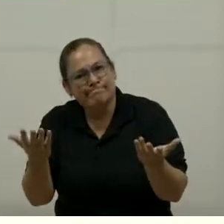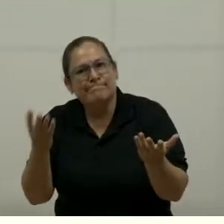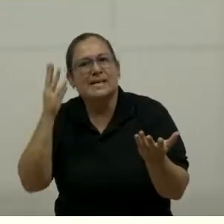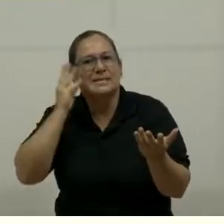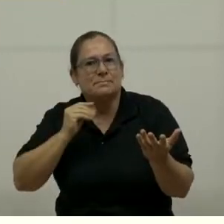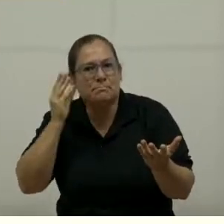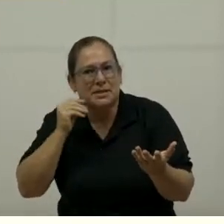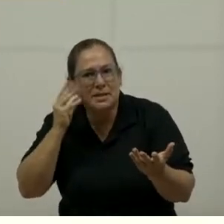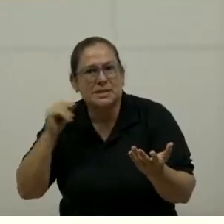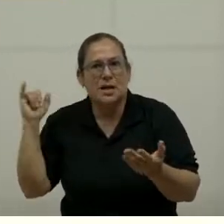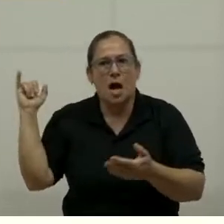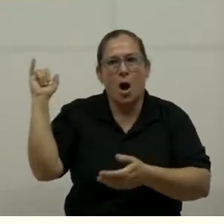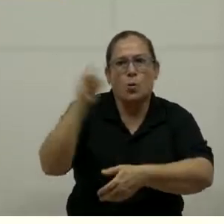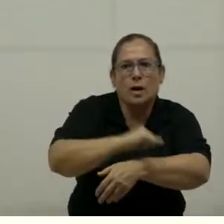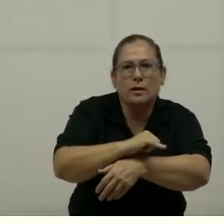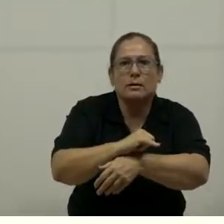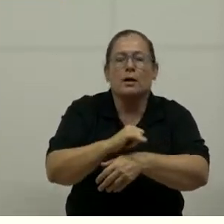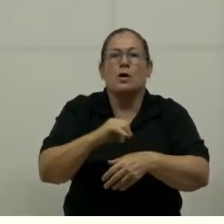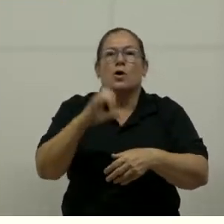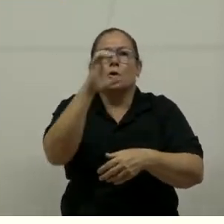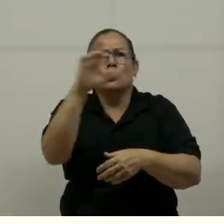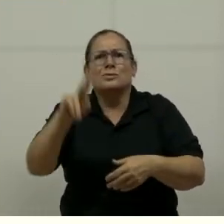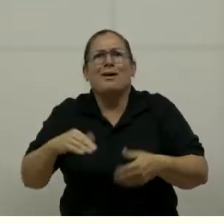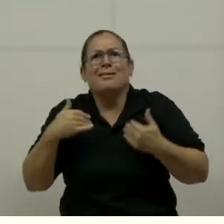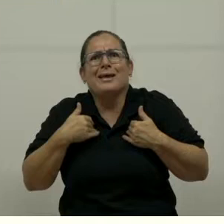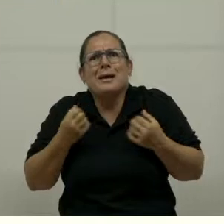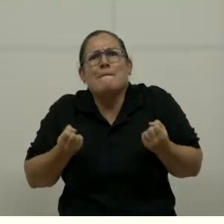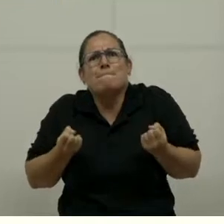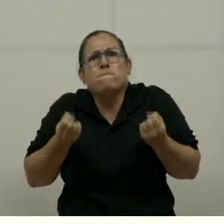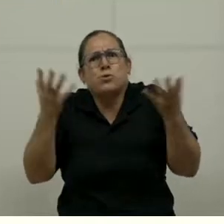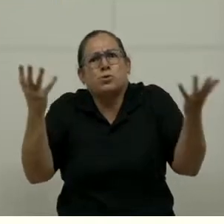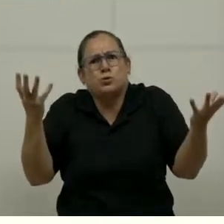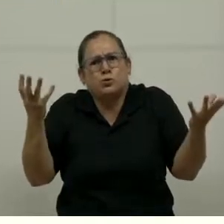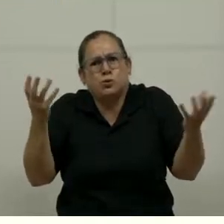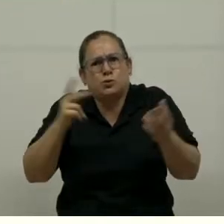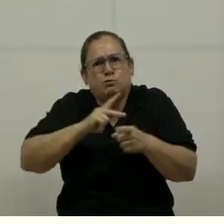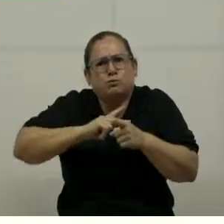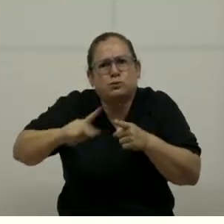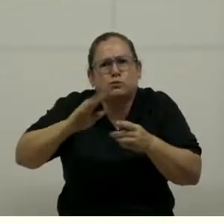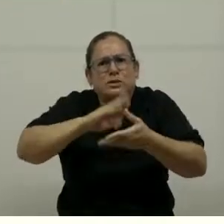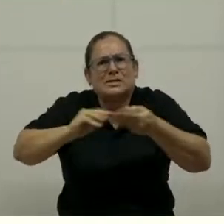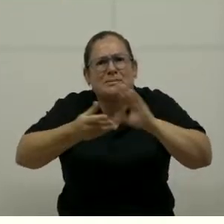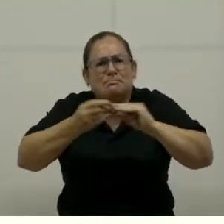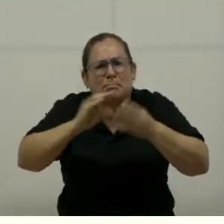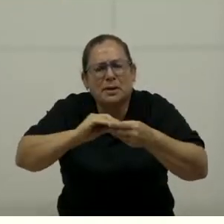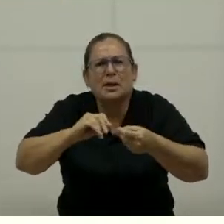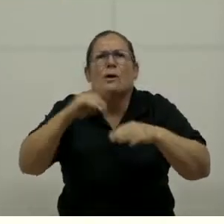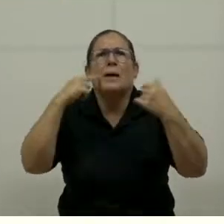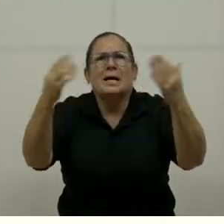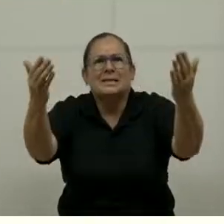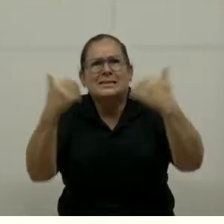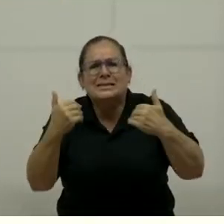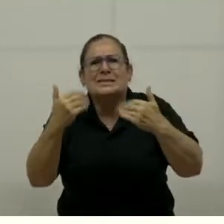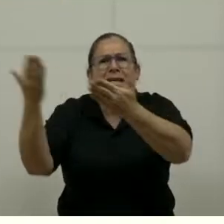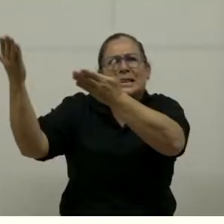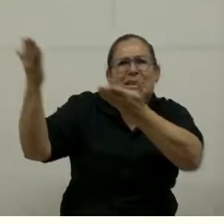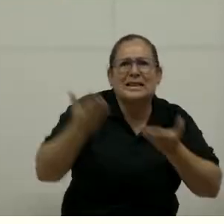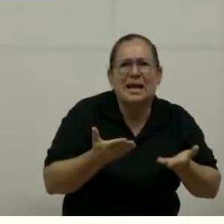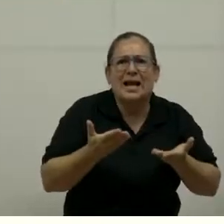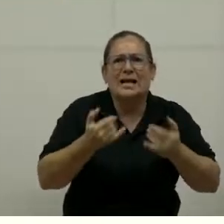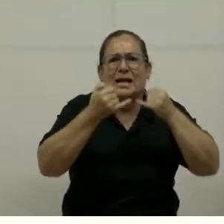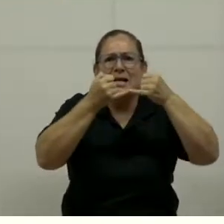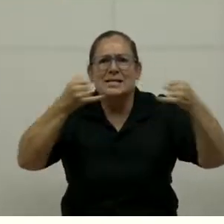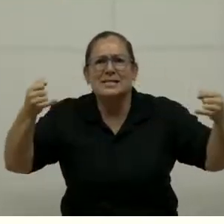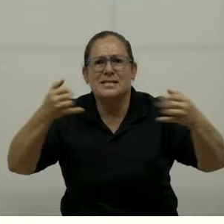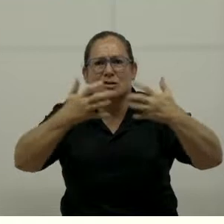ya Costa Rica tiene mucha. Somos expertos en traer líneas aéreas a Costa Rica. Y eso se basa en el conocimiento que tenemos de los